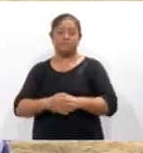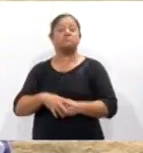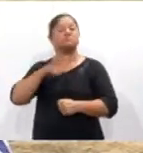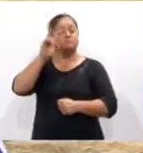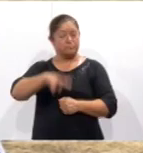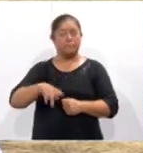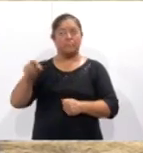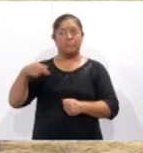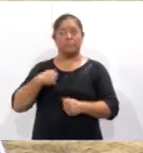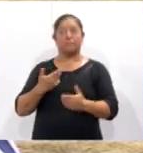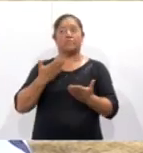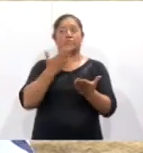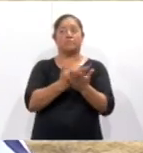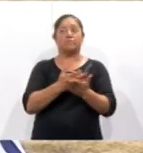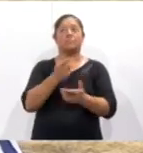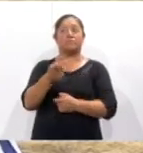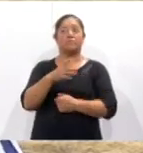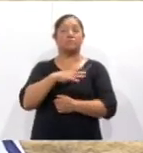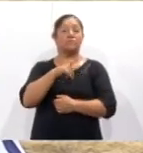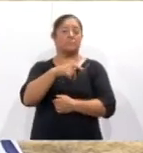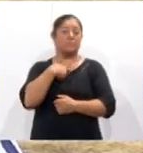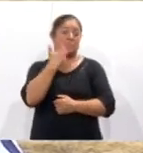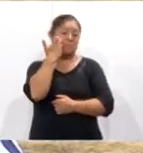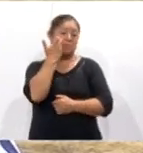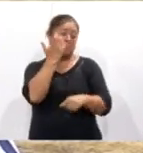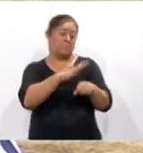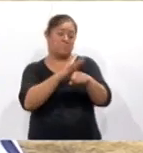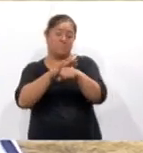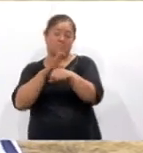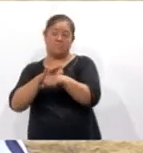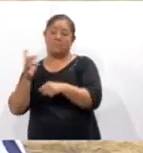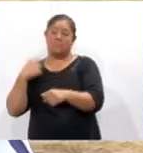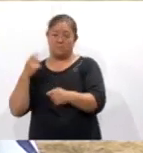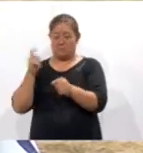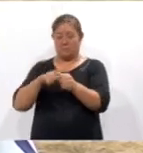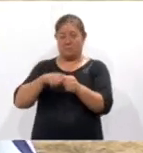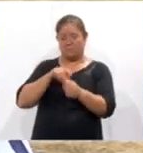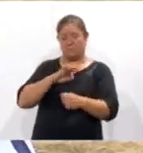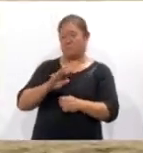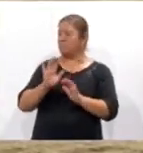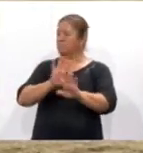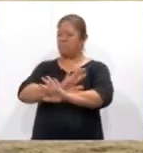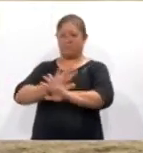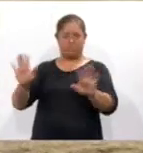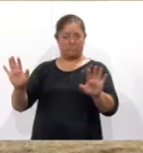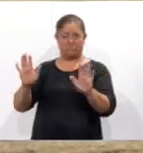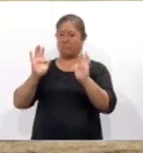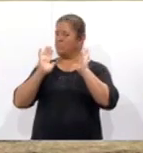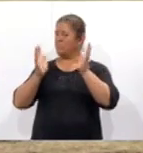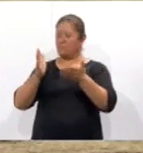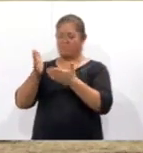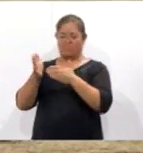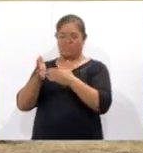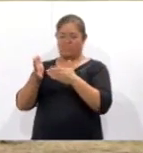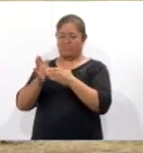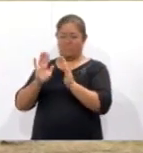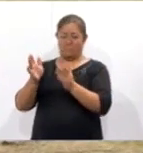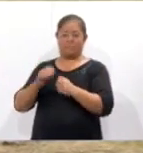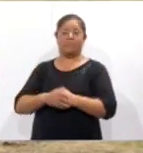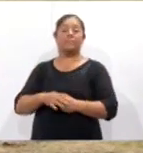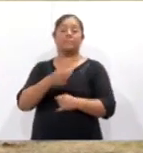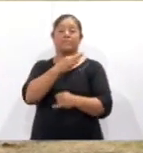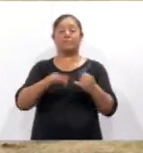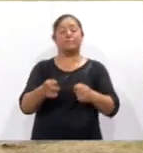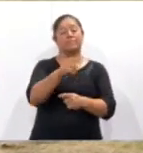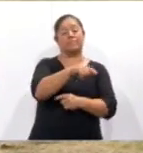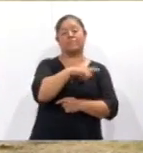piden si hay franquicias, quieren más y la verdad no, la verdad ya no tenemos. En la final del presente año hubo derbi